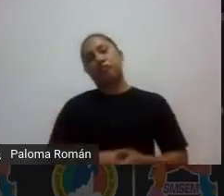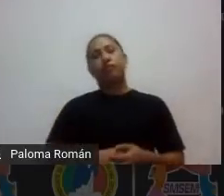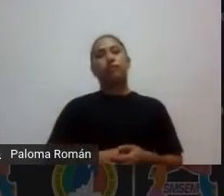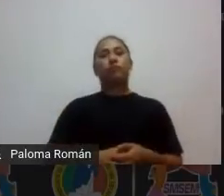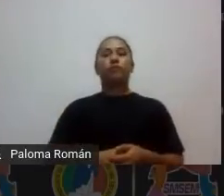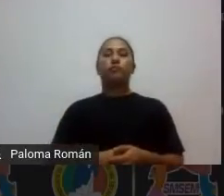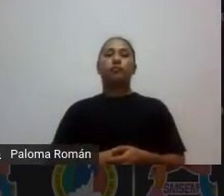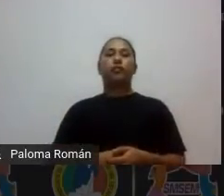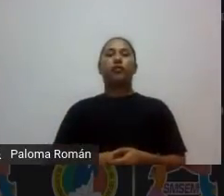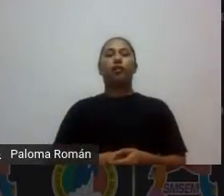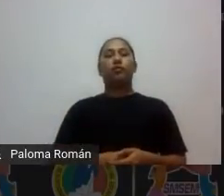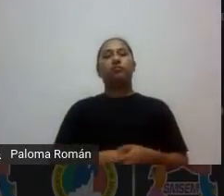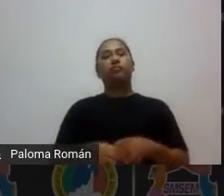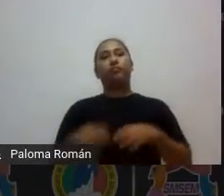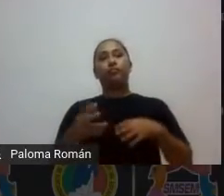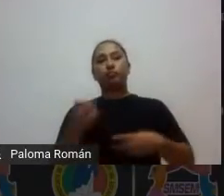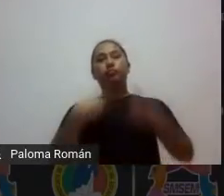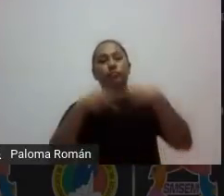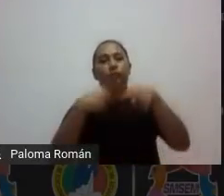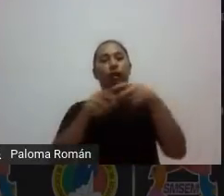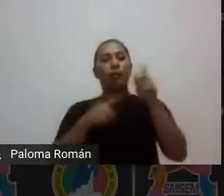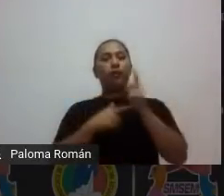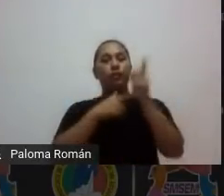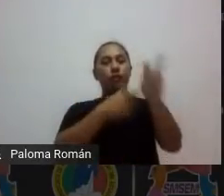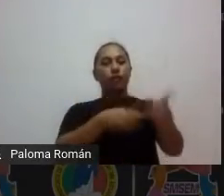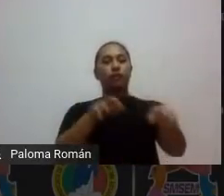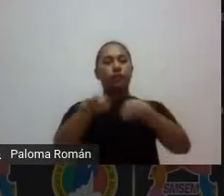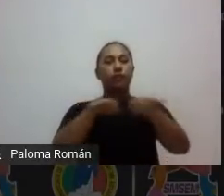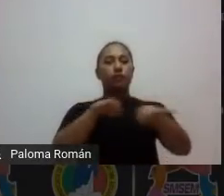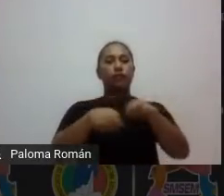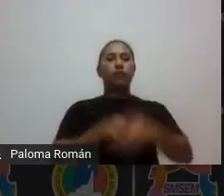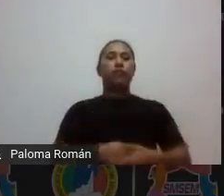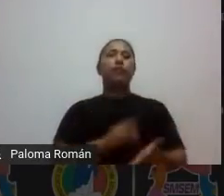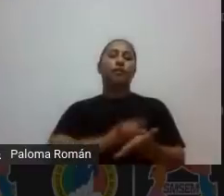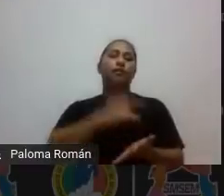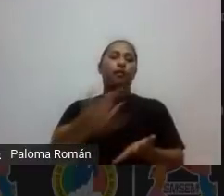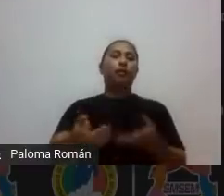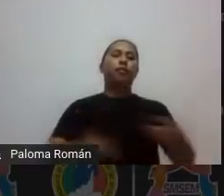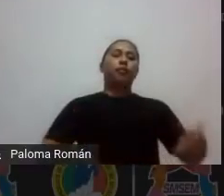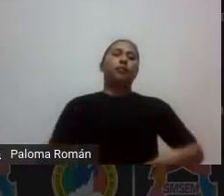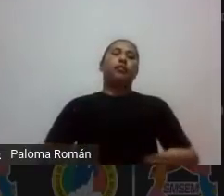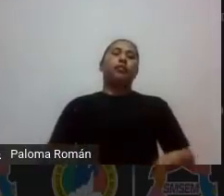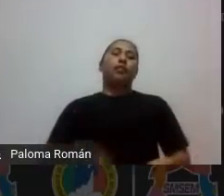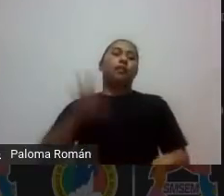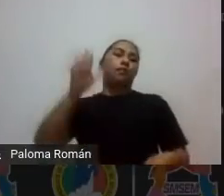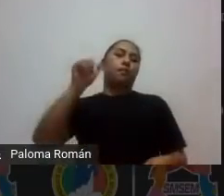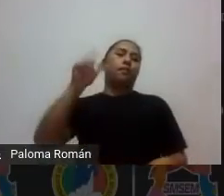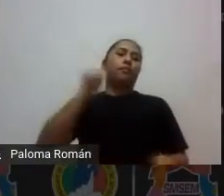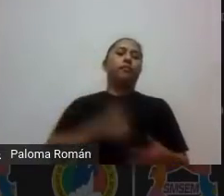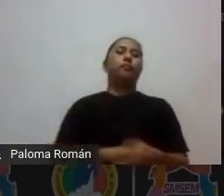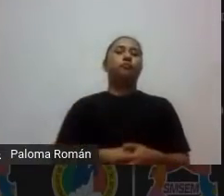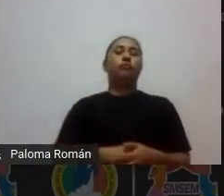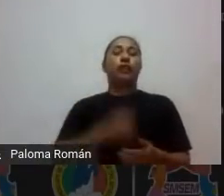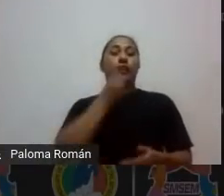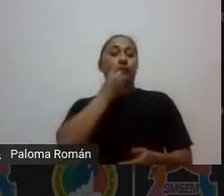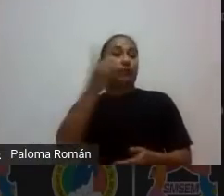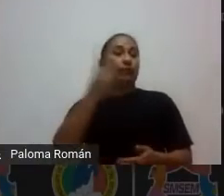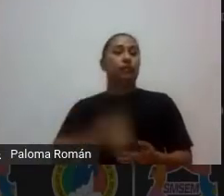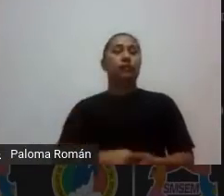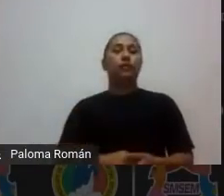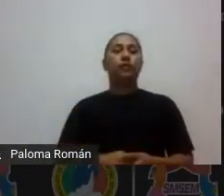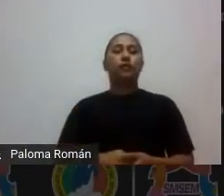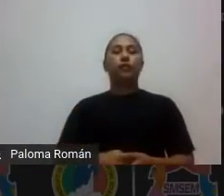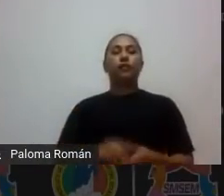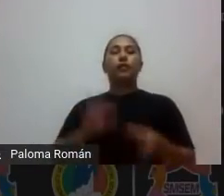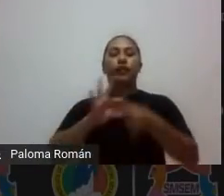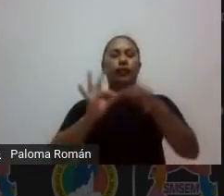en proceso ahora sí que gracias por participar y nos vemos en la próxima si me explico por qué porque